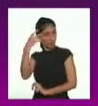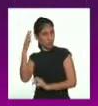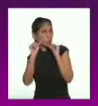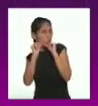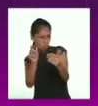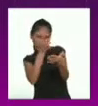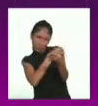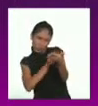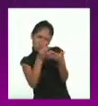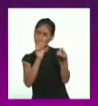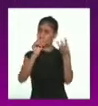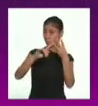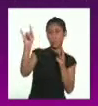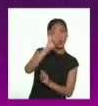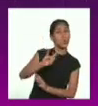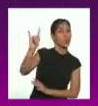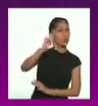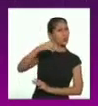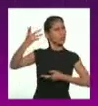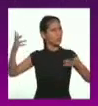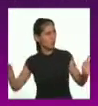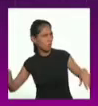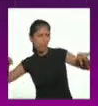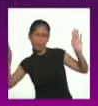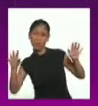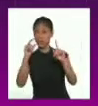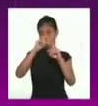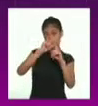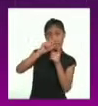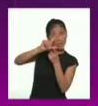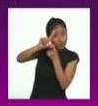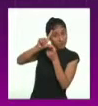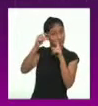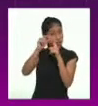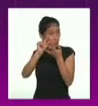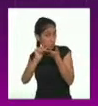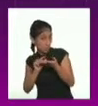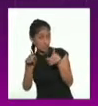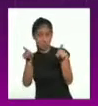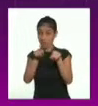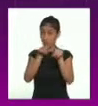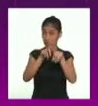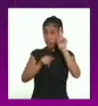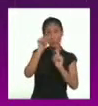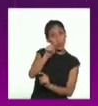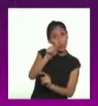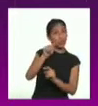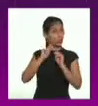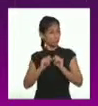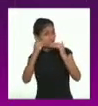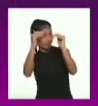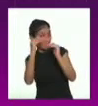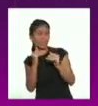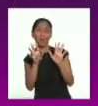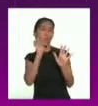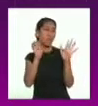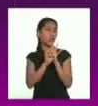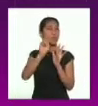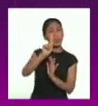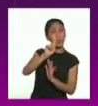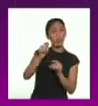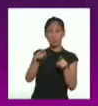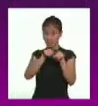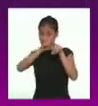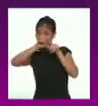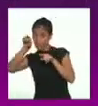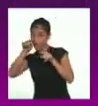elegida! ¡Usa adecuadamente las mayúsculas y algunos signos de puntuación! ¡Como el